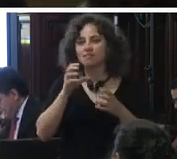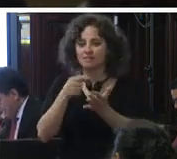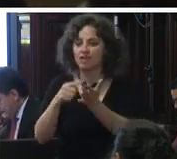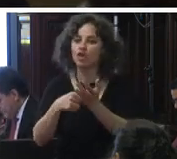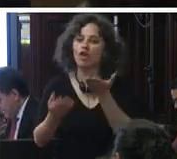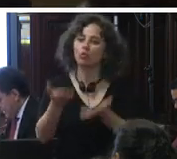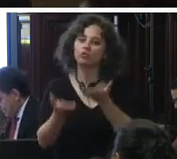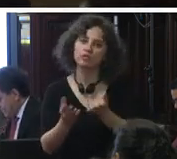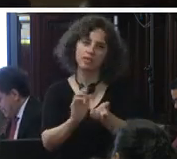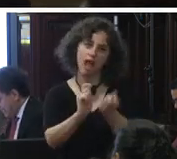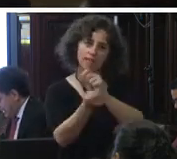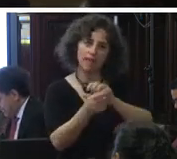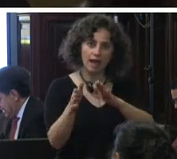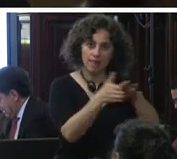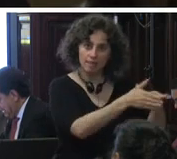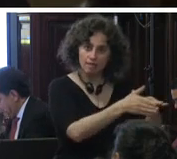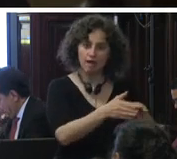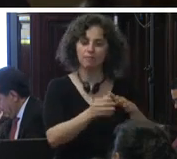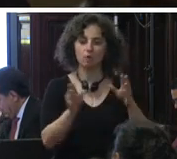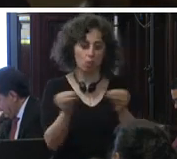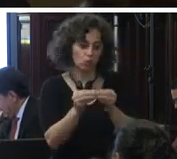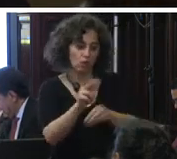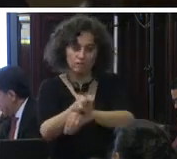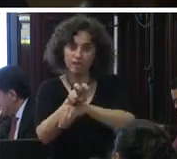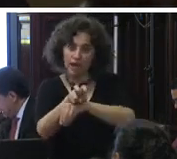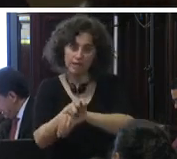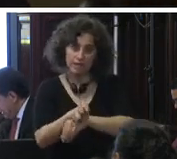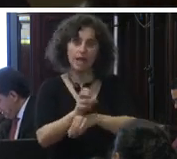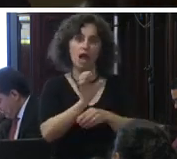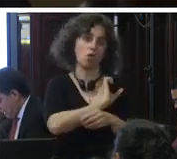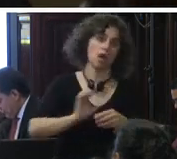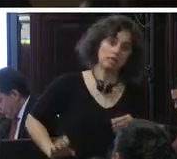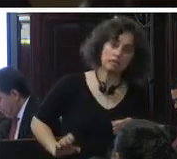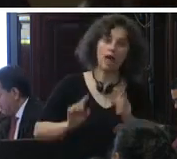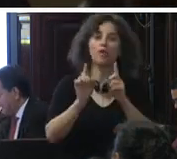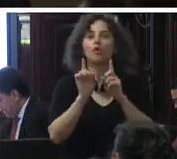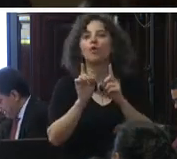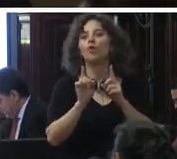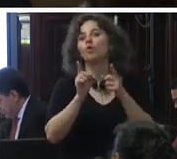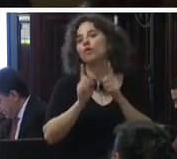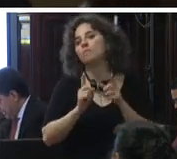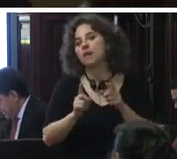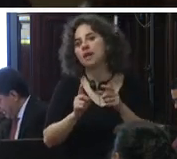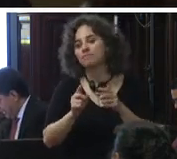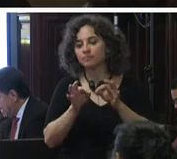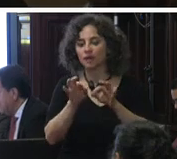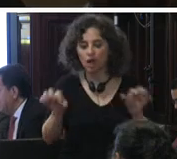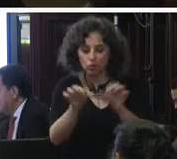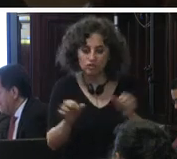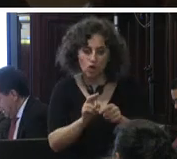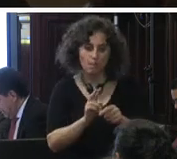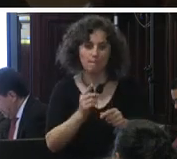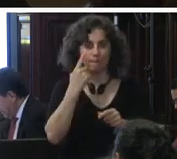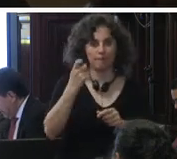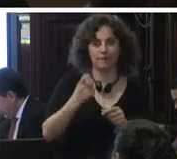alternativa adscritas a las fiscalías o procuradurías estatales cuya actuación preventiva simultánea y alternativa